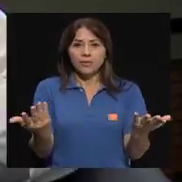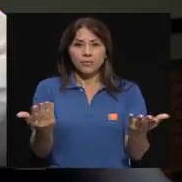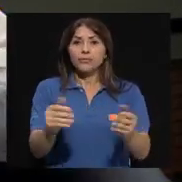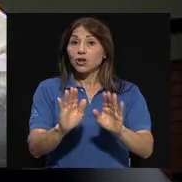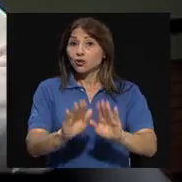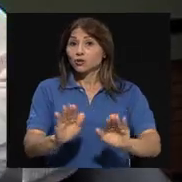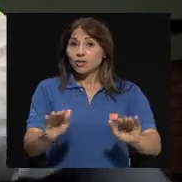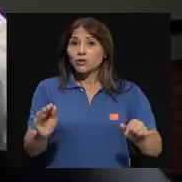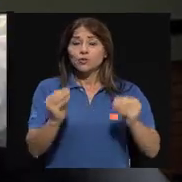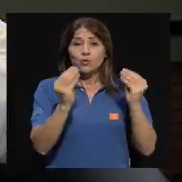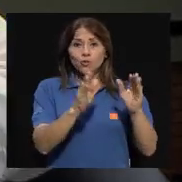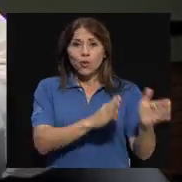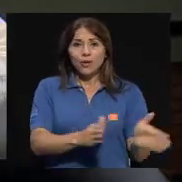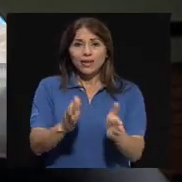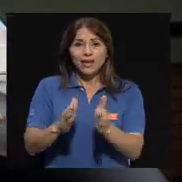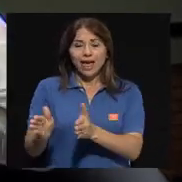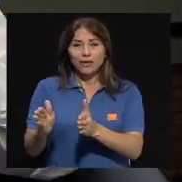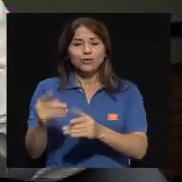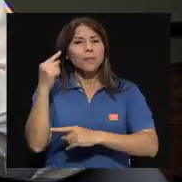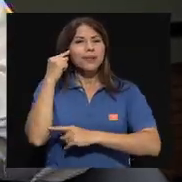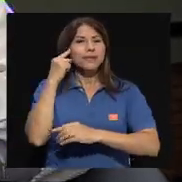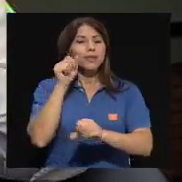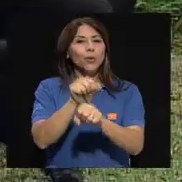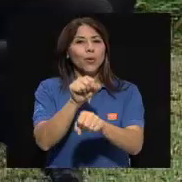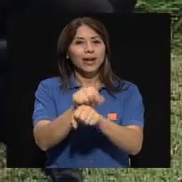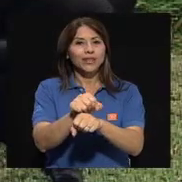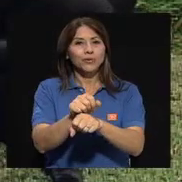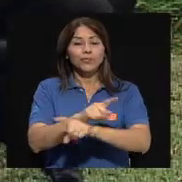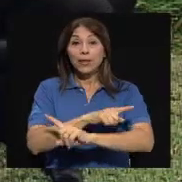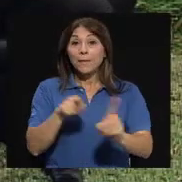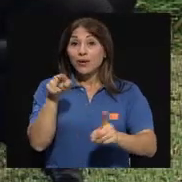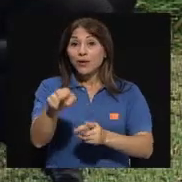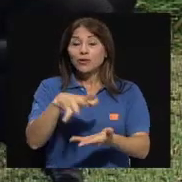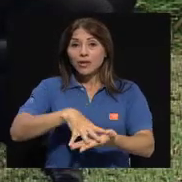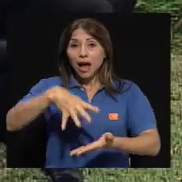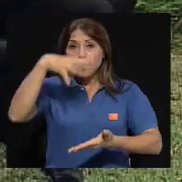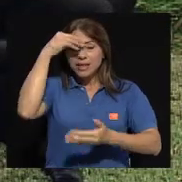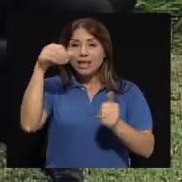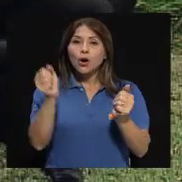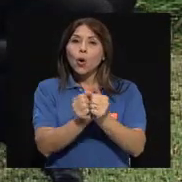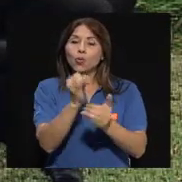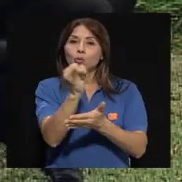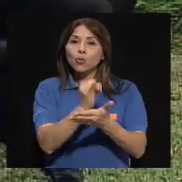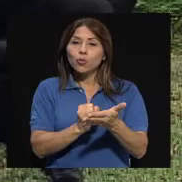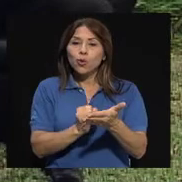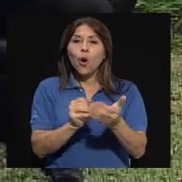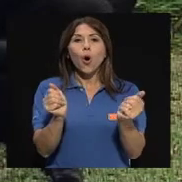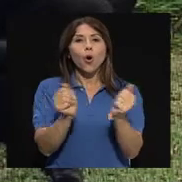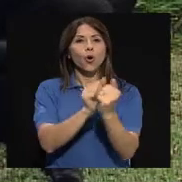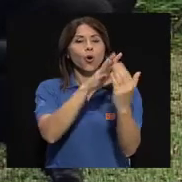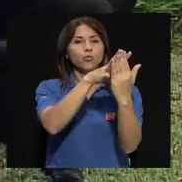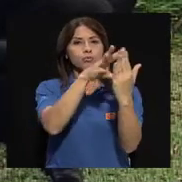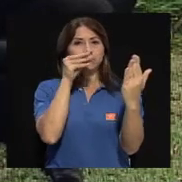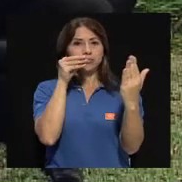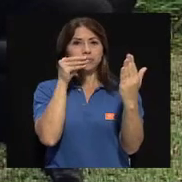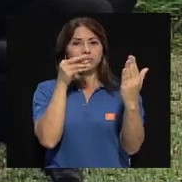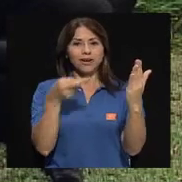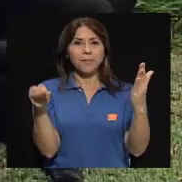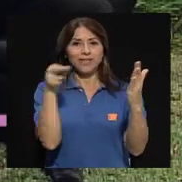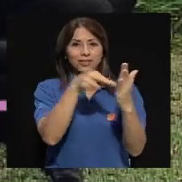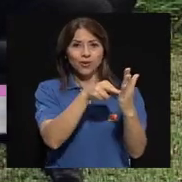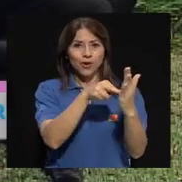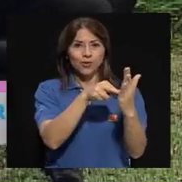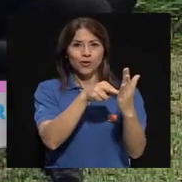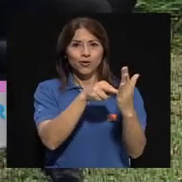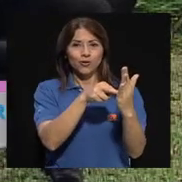ordenados en ese pensamiento concreto. Entonces, pero aprenden ya sea por figuras o por comportamiento, por repetición.